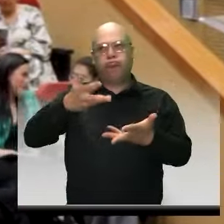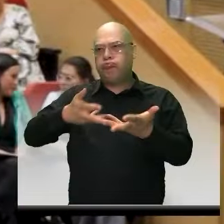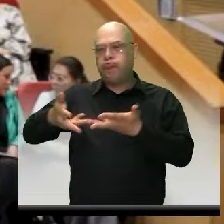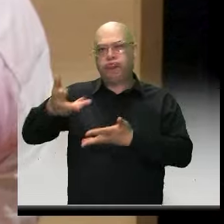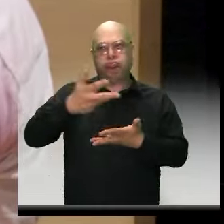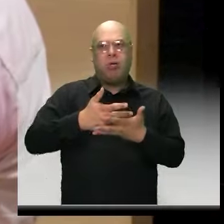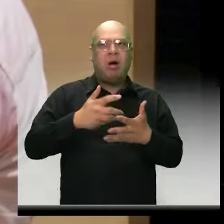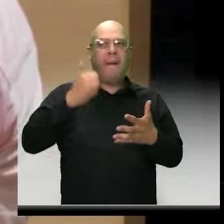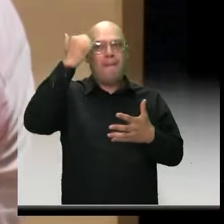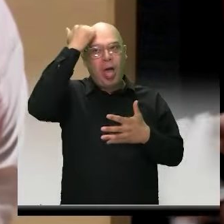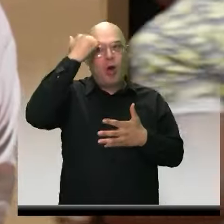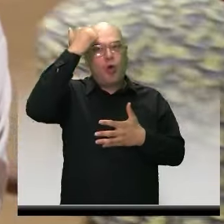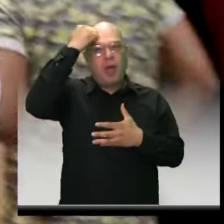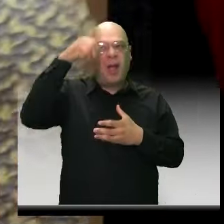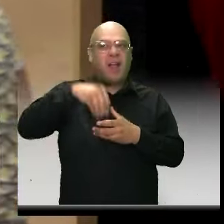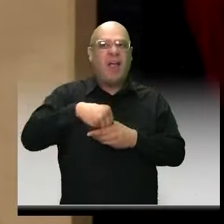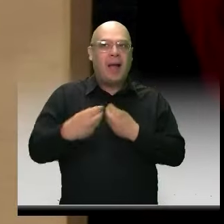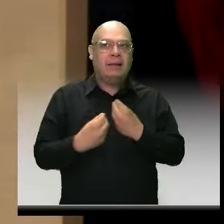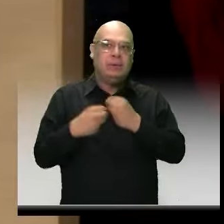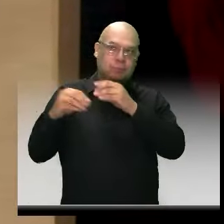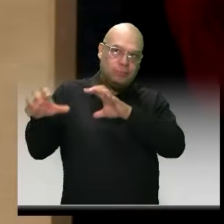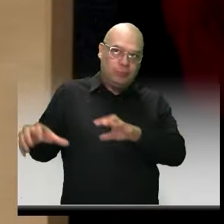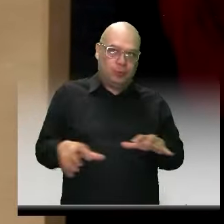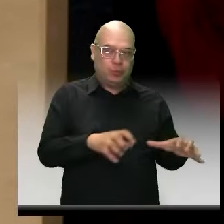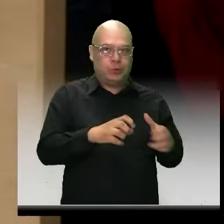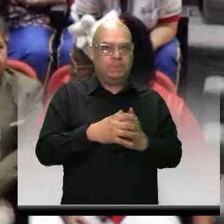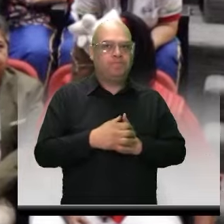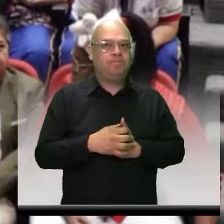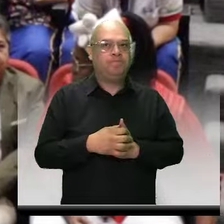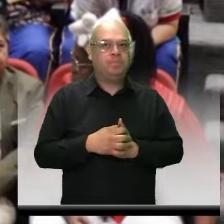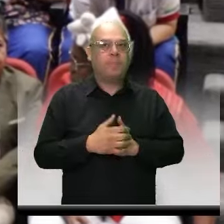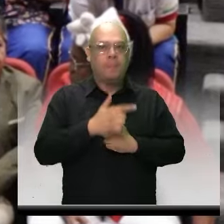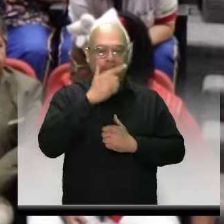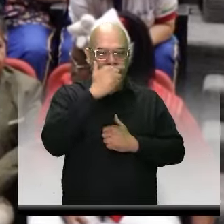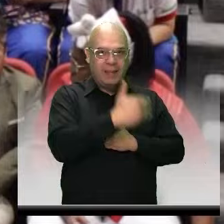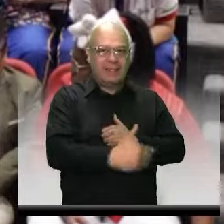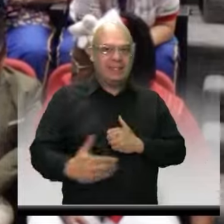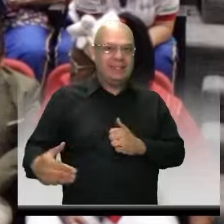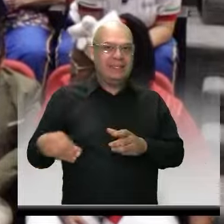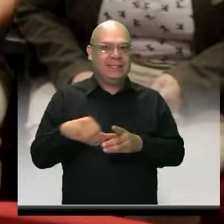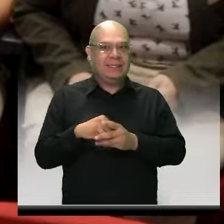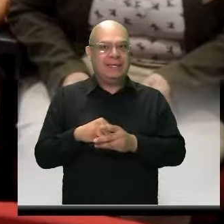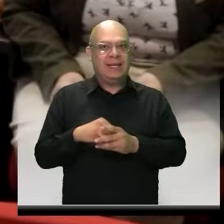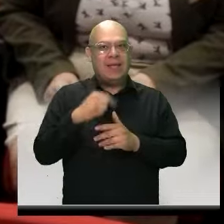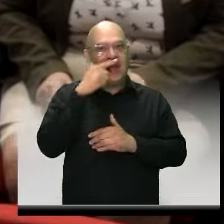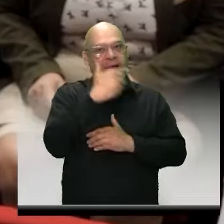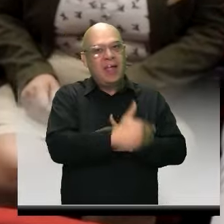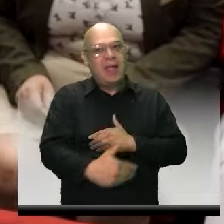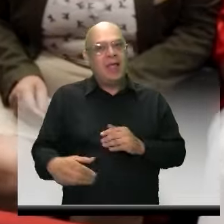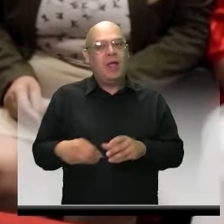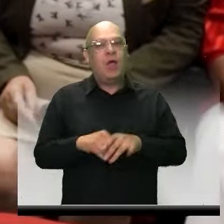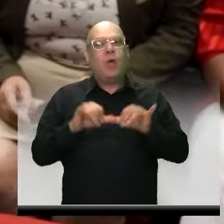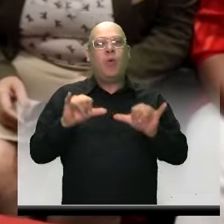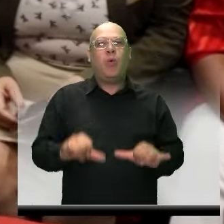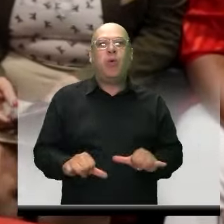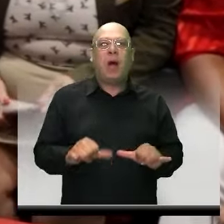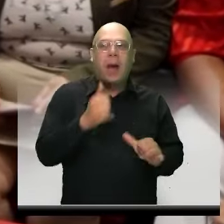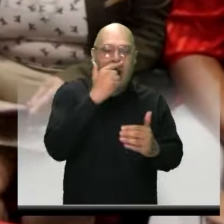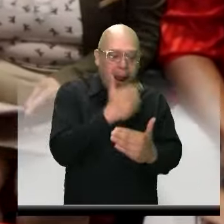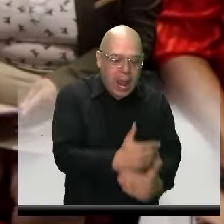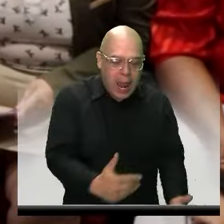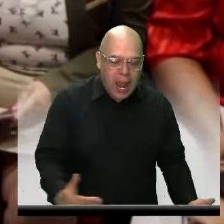pedagógico. Si bien es cierto, los niños de Educación Inicial son las semillitas de